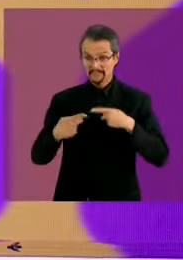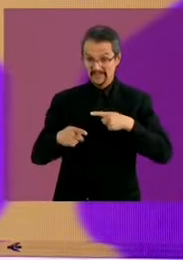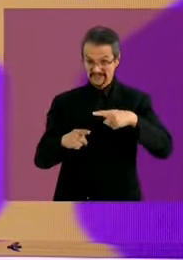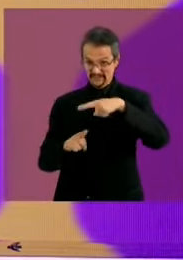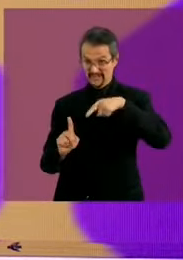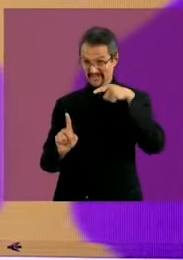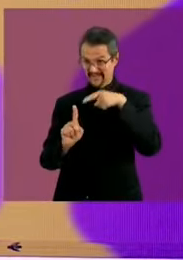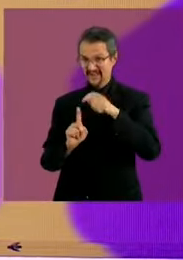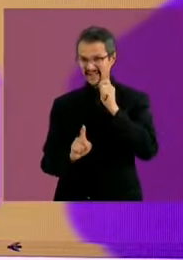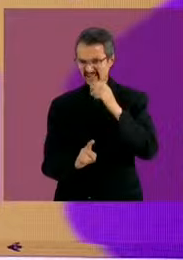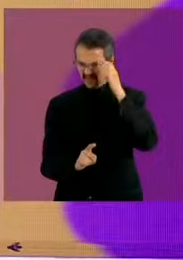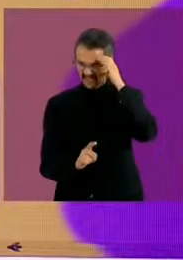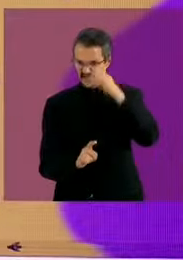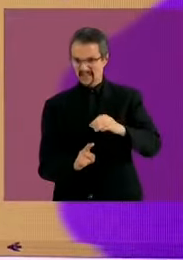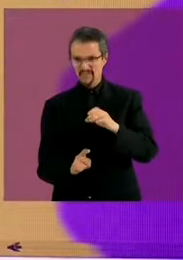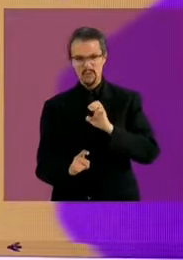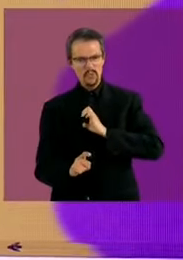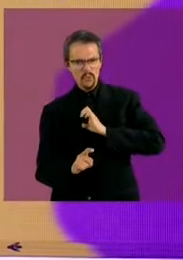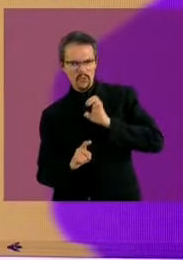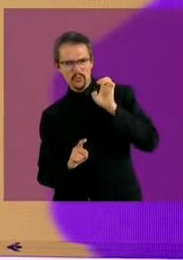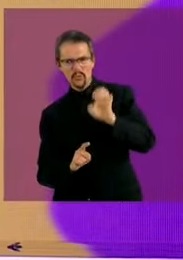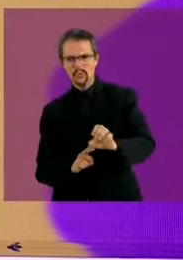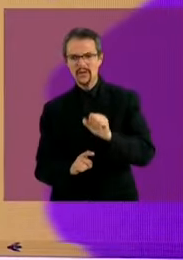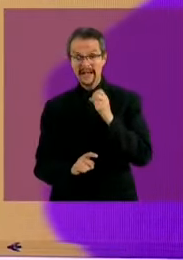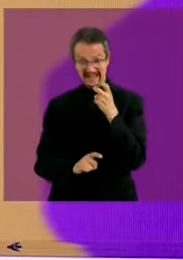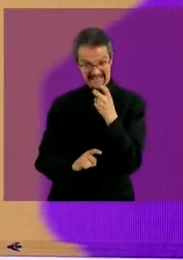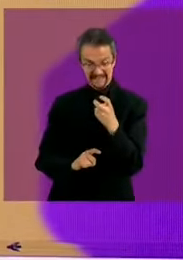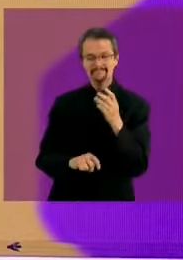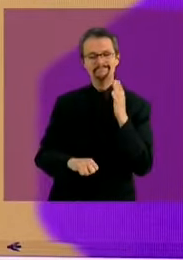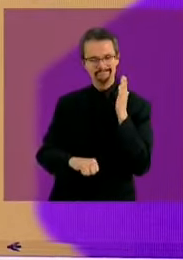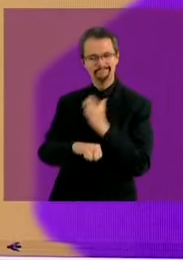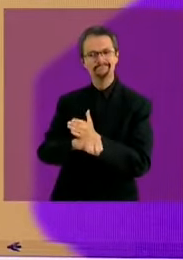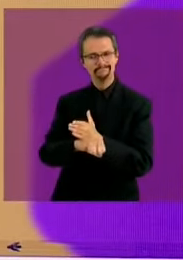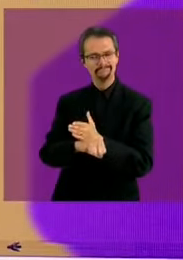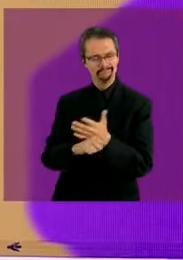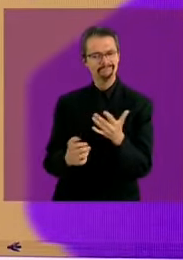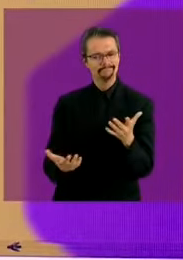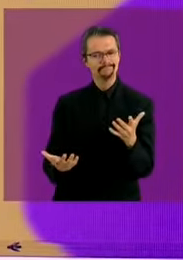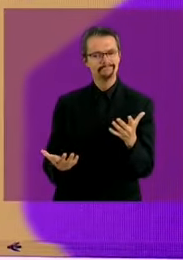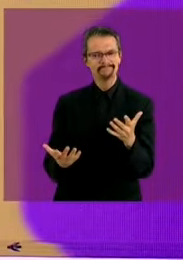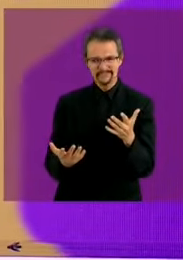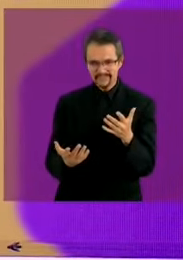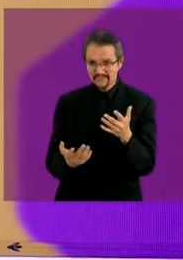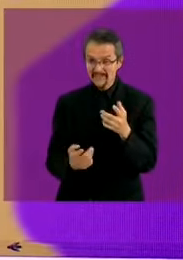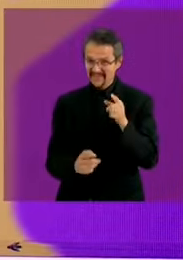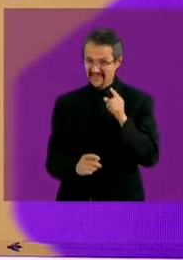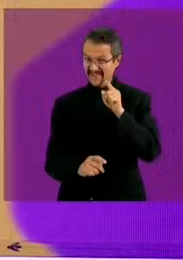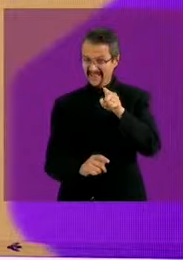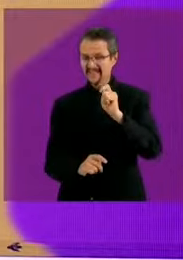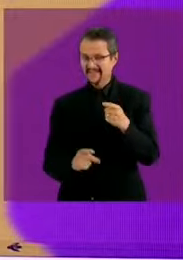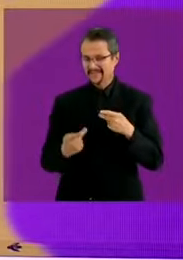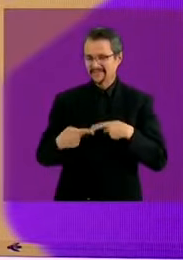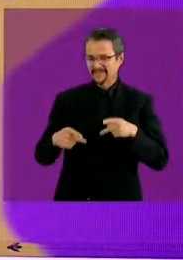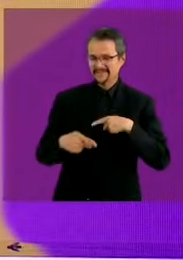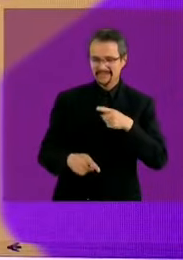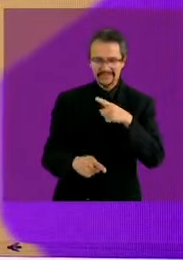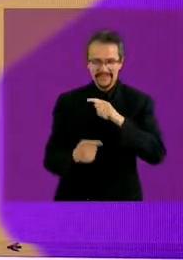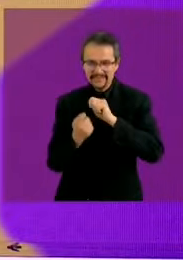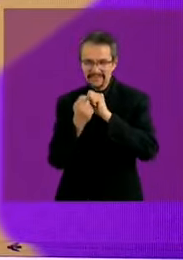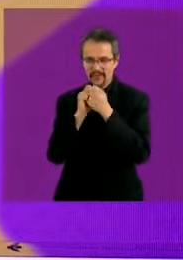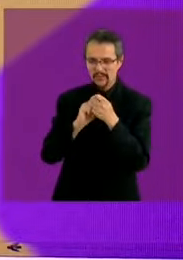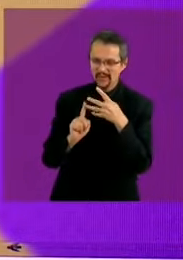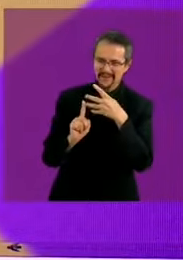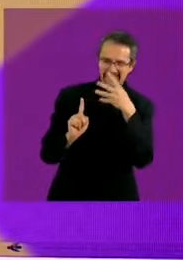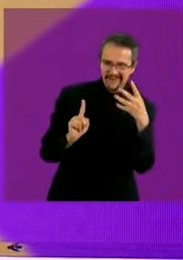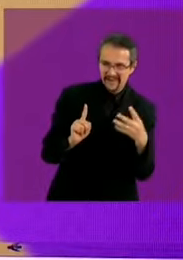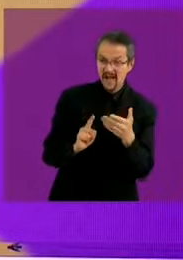porque en ese sentido me parece fundamental que hoy las integrantes de la comunidad trans han sido víctimas de